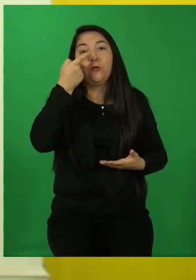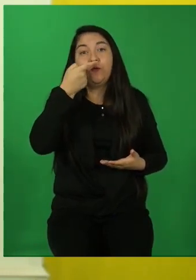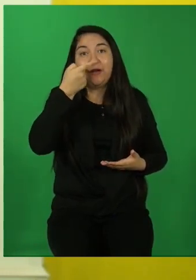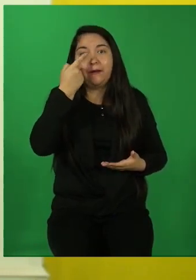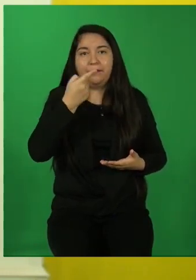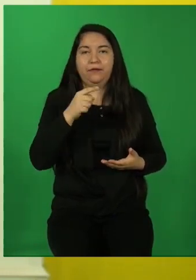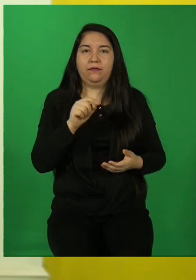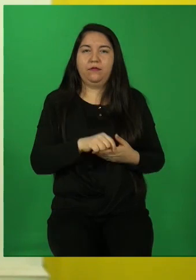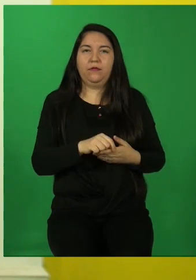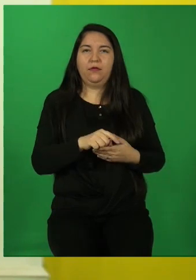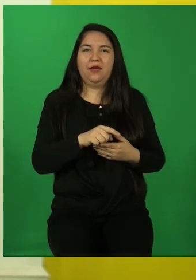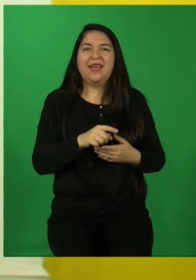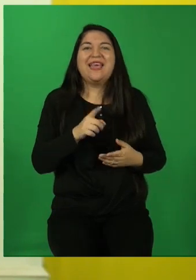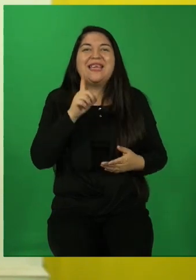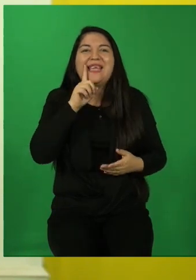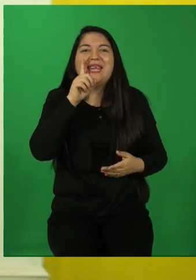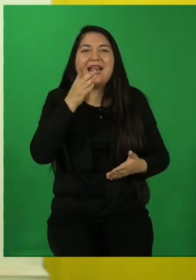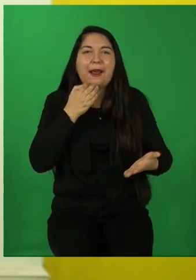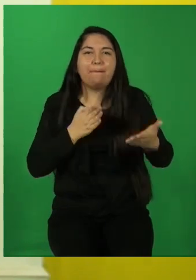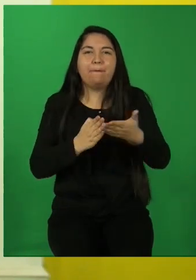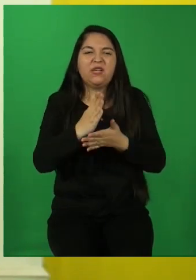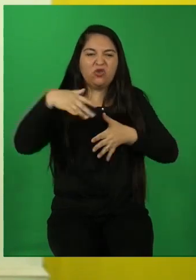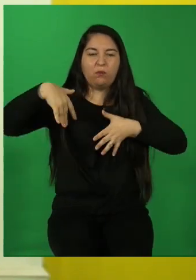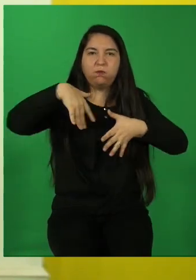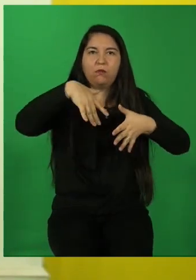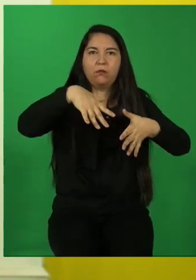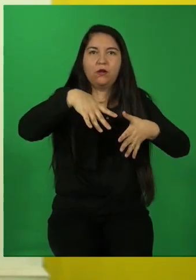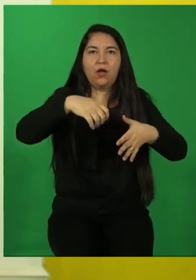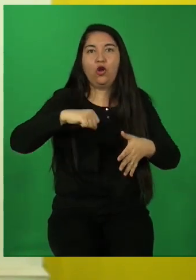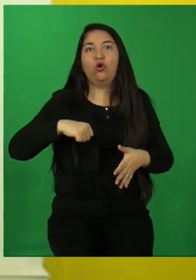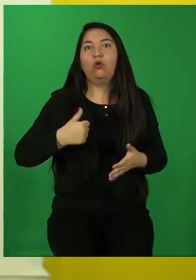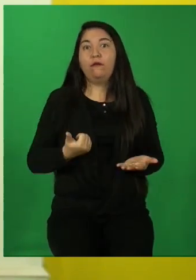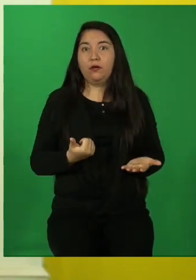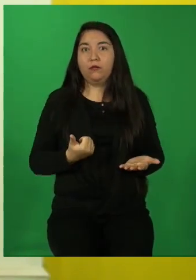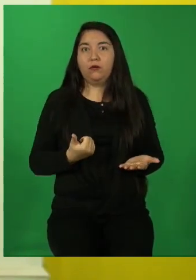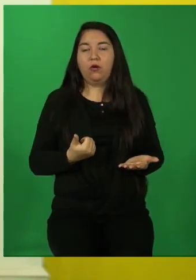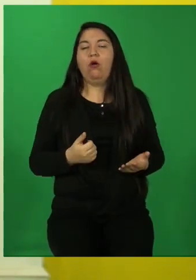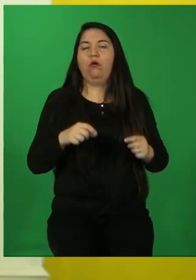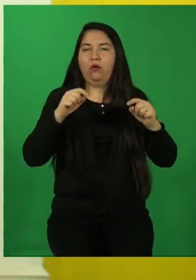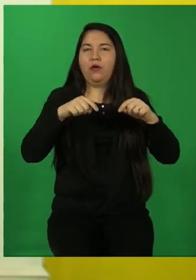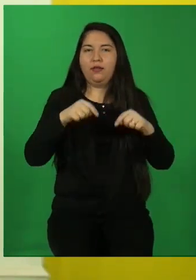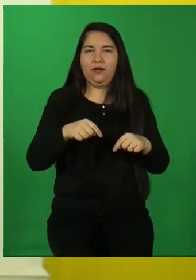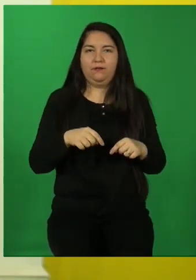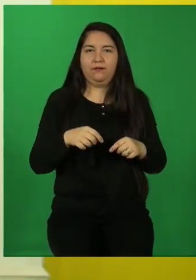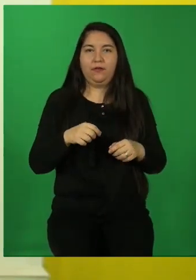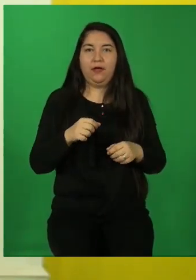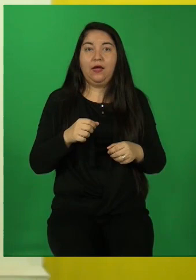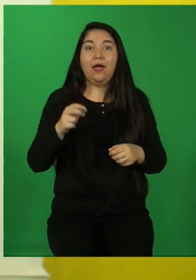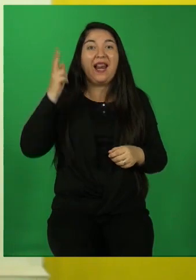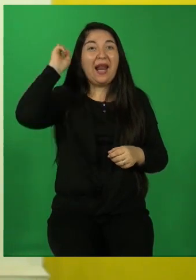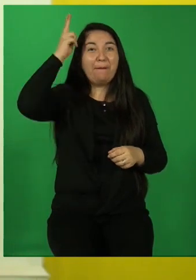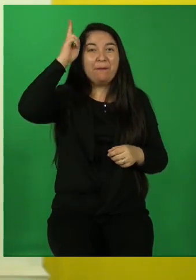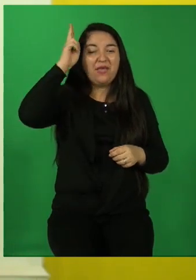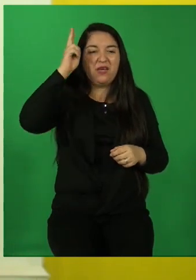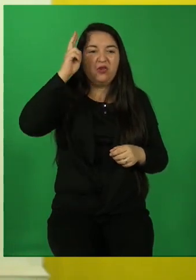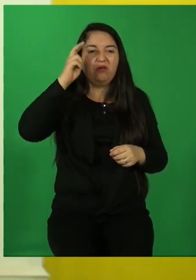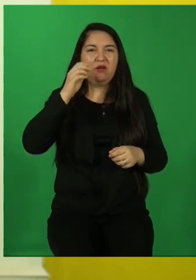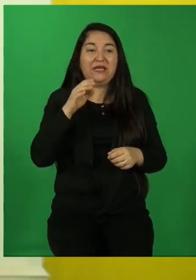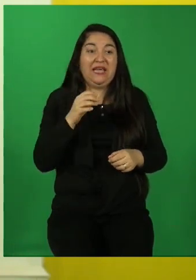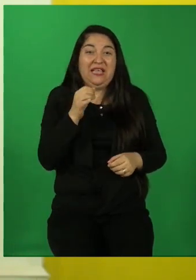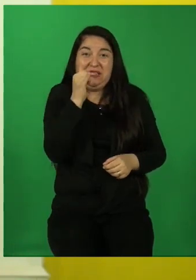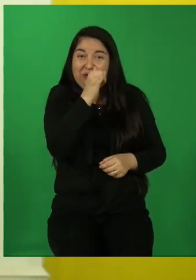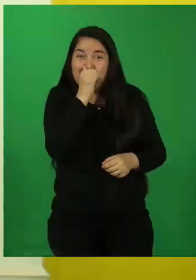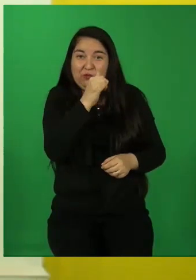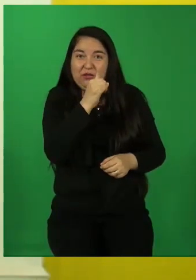Hoy en día son jóvenes que salen a las calles a limpiar las micros. Son jóvenes que ayudaron a mucha